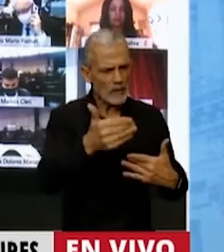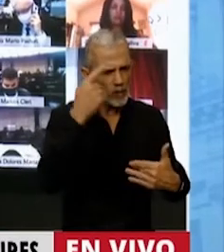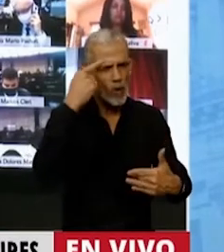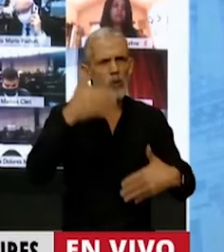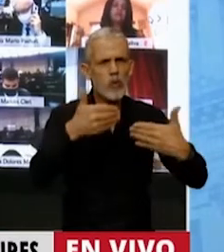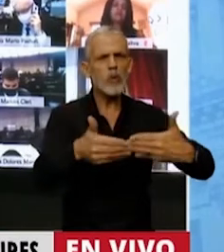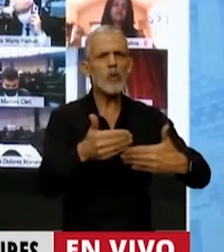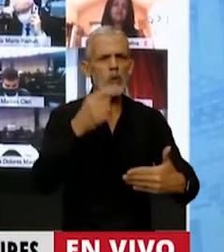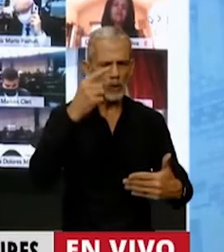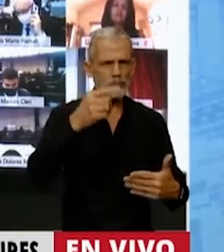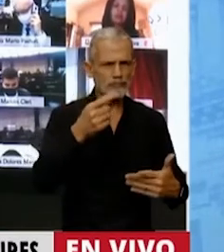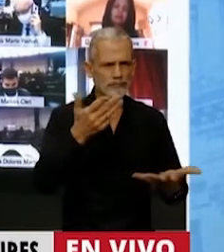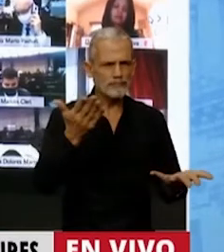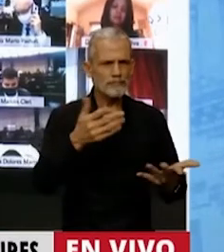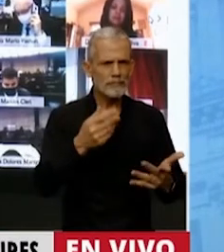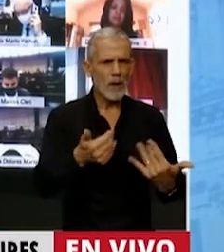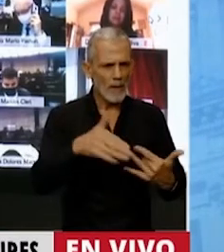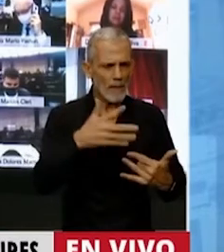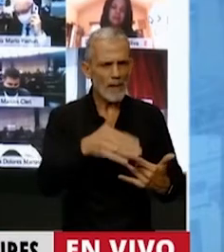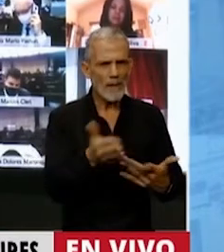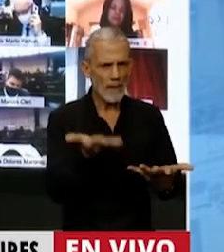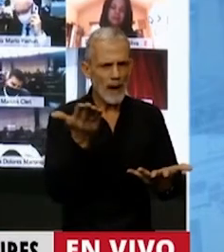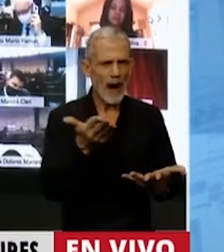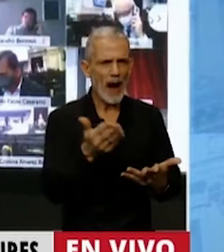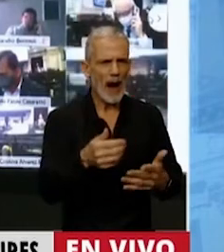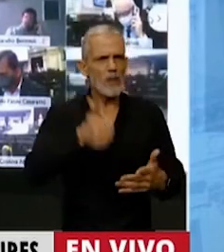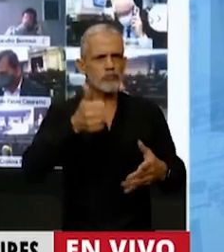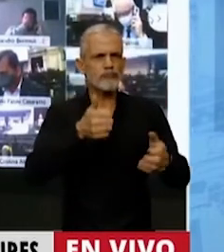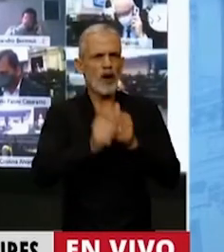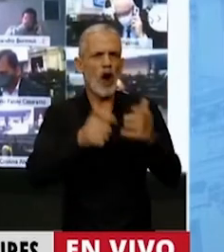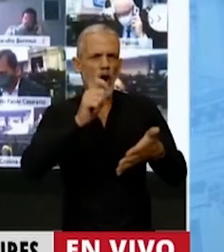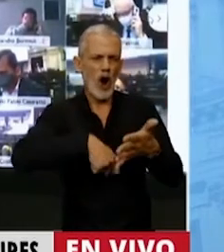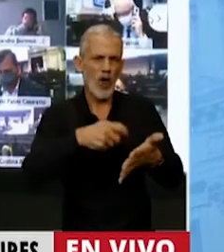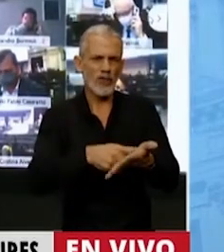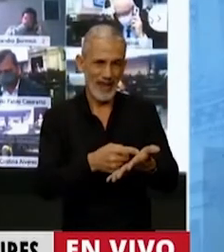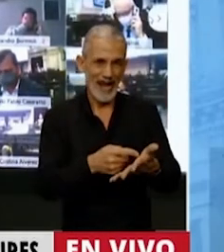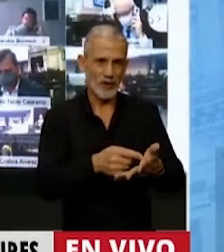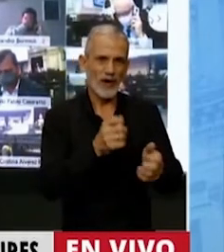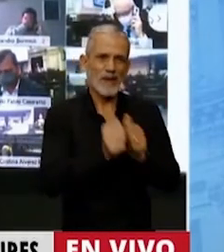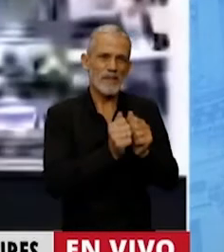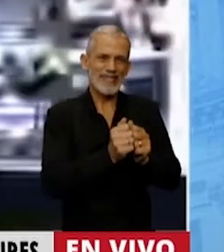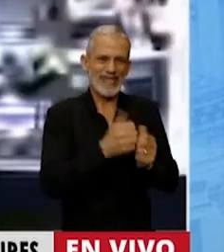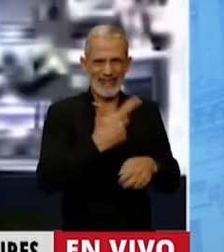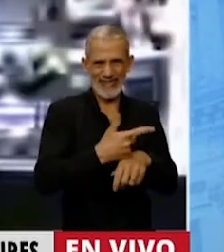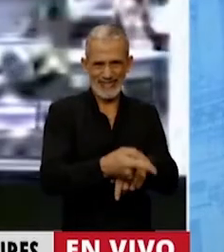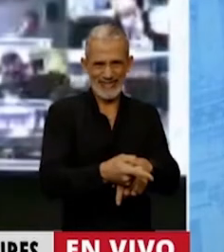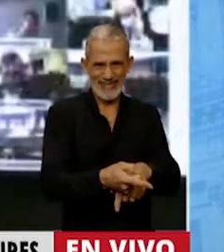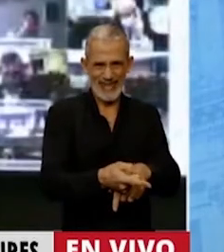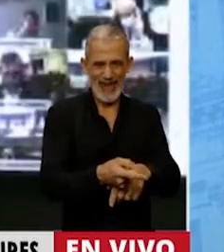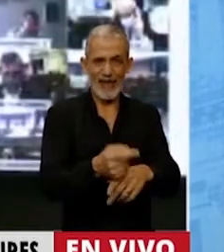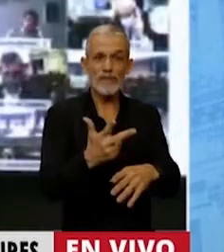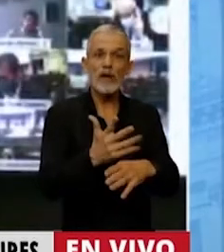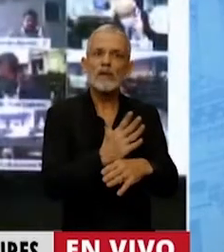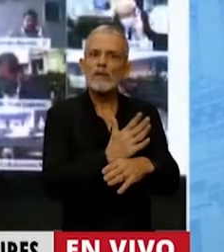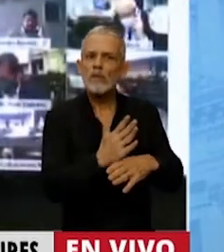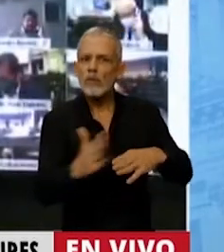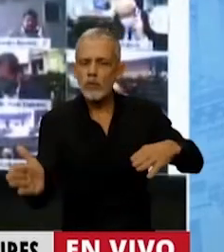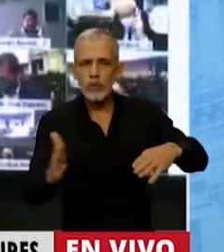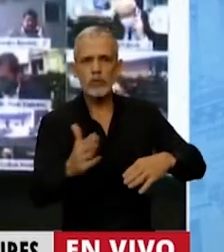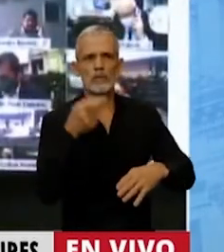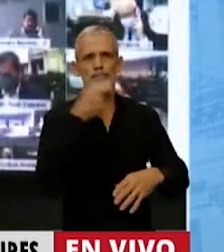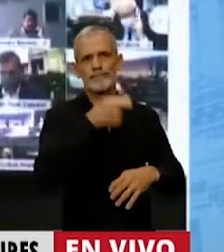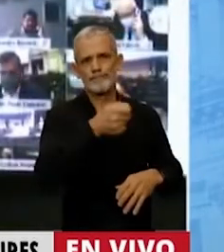capacitación ganarse la cabeza de los tercerizados. Esto ocurrió dos meses después del asesinato de Mariano con